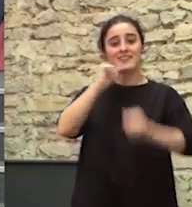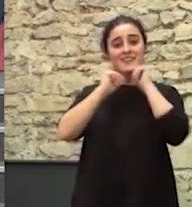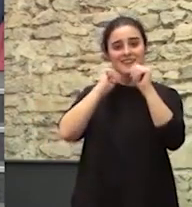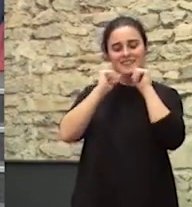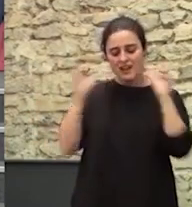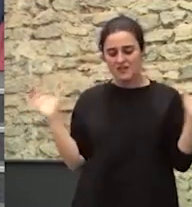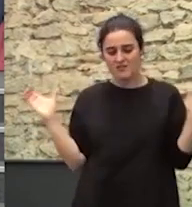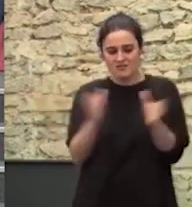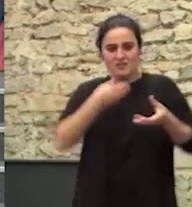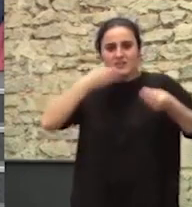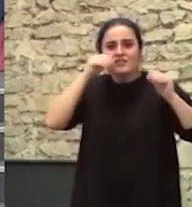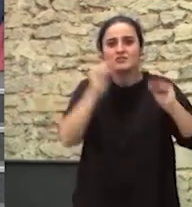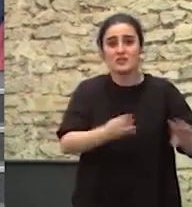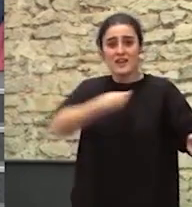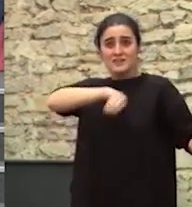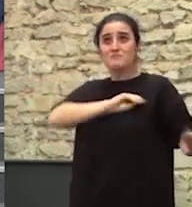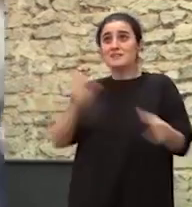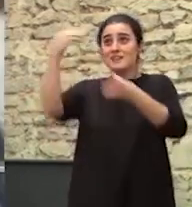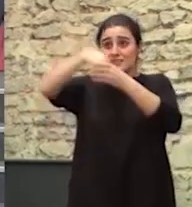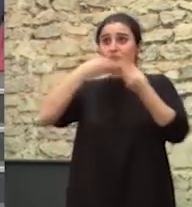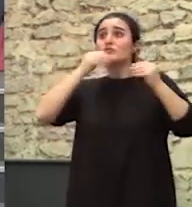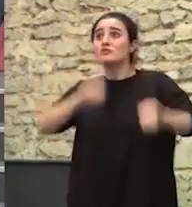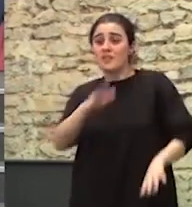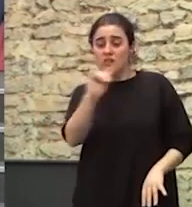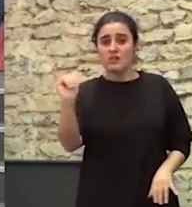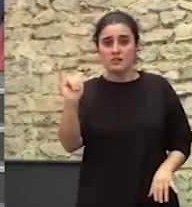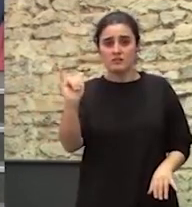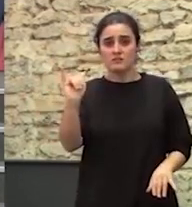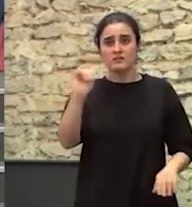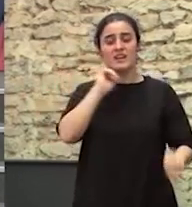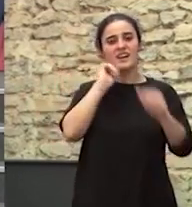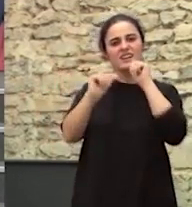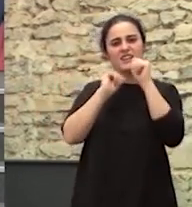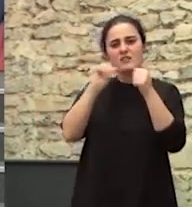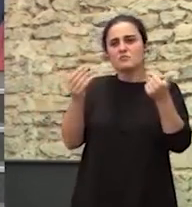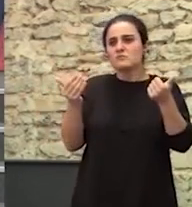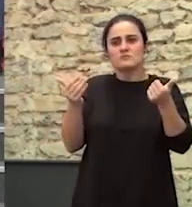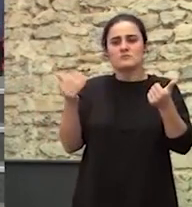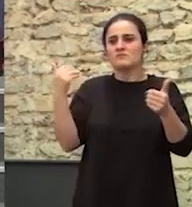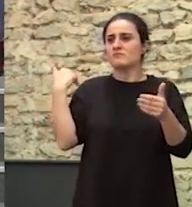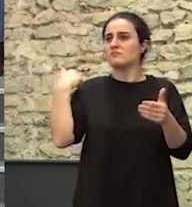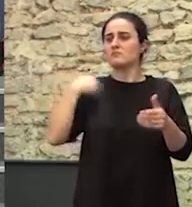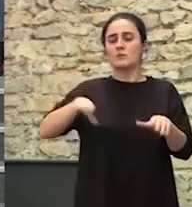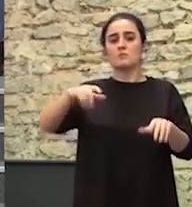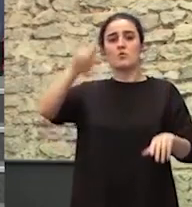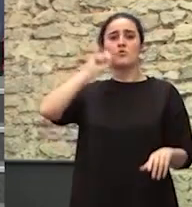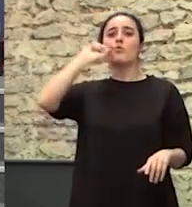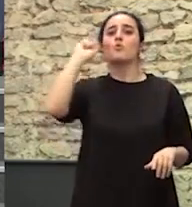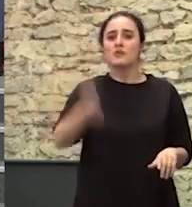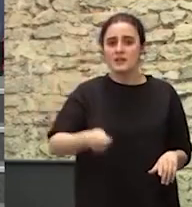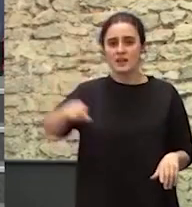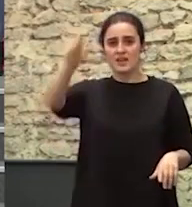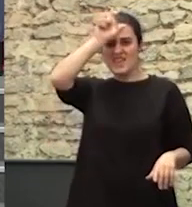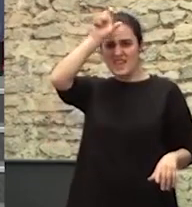gitano Que forma parte De la historia de España Los gitanos Pasaron por Hungría Por